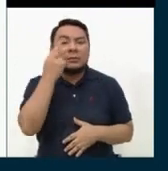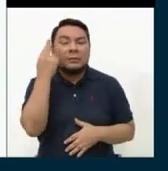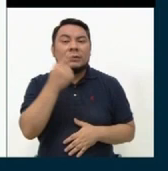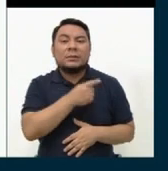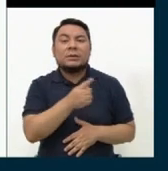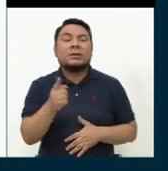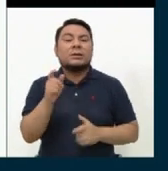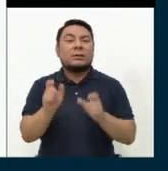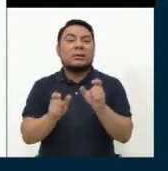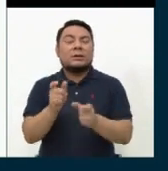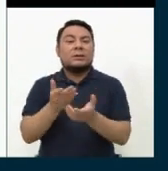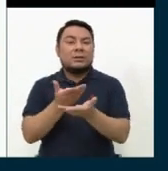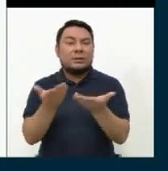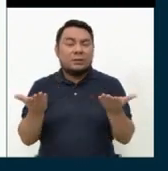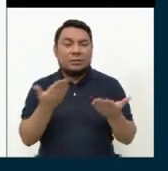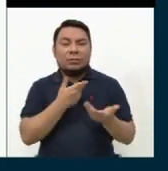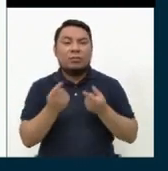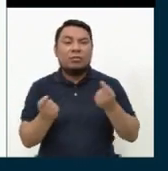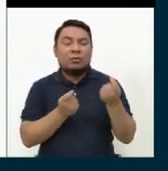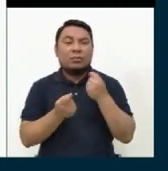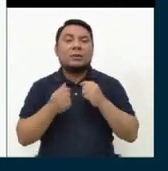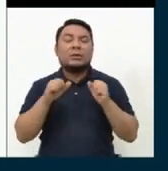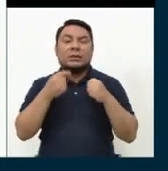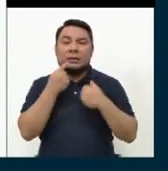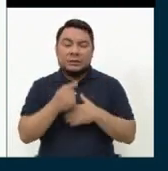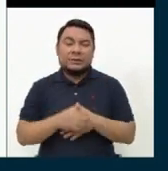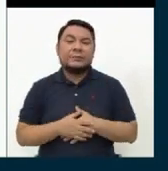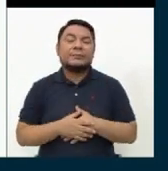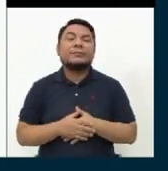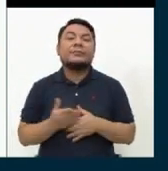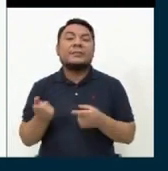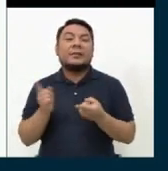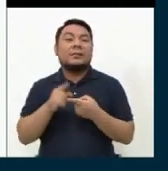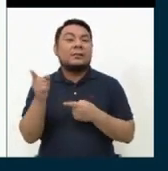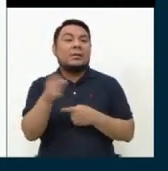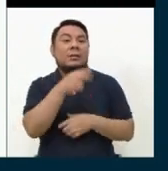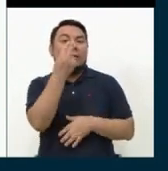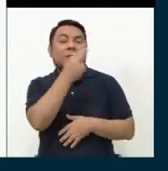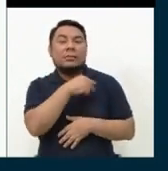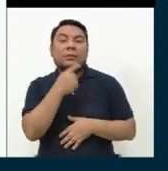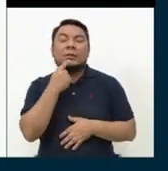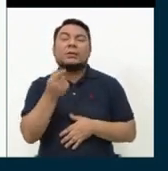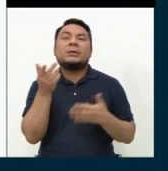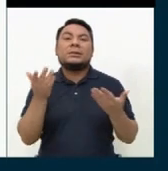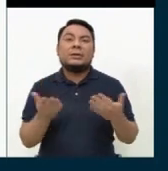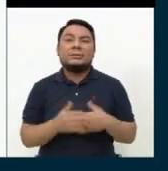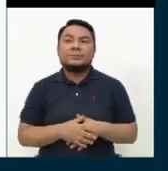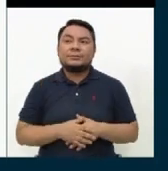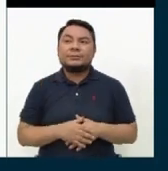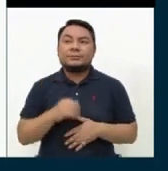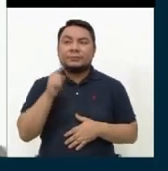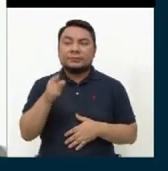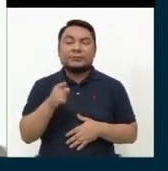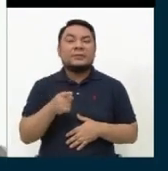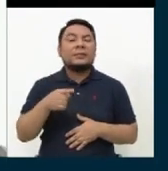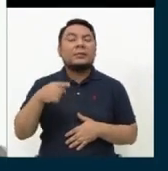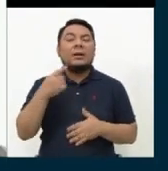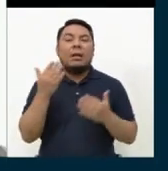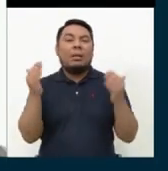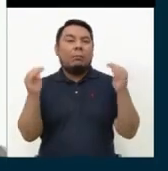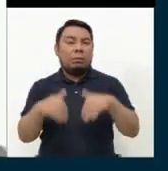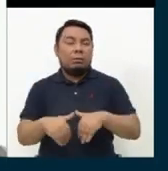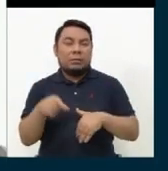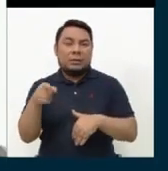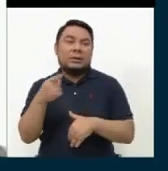estrategia del gobierno ha sido un repliegue hacia los hospitales, lo cual ha causado el colapso de estos en esta